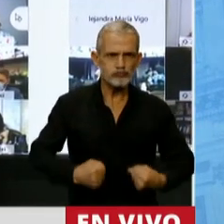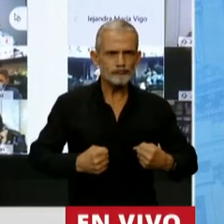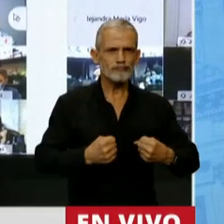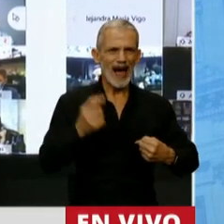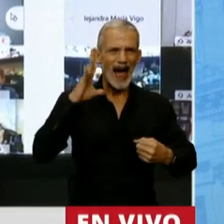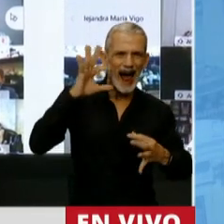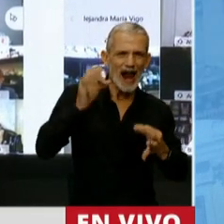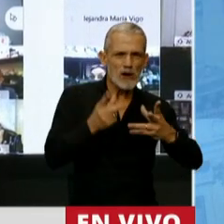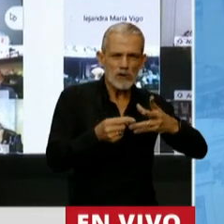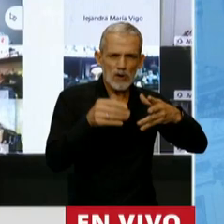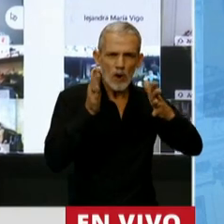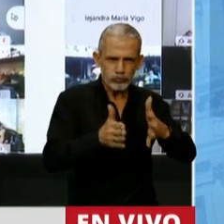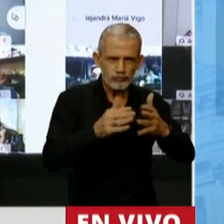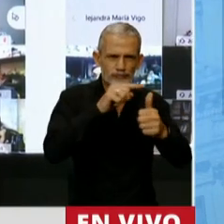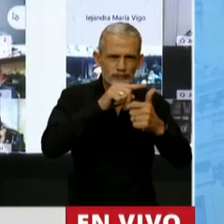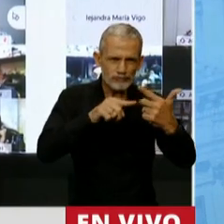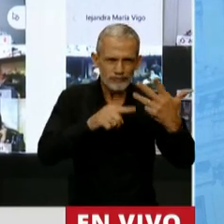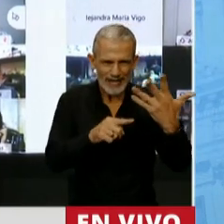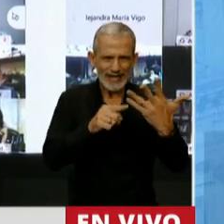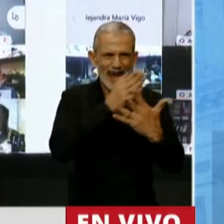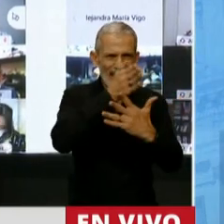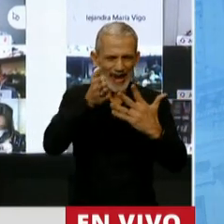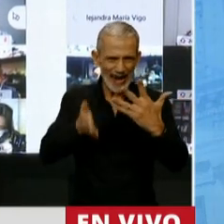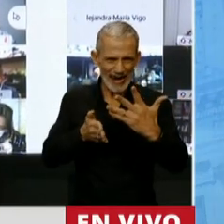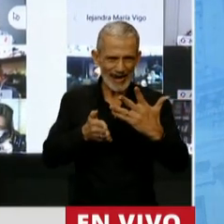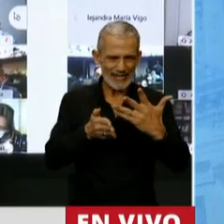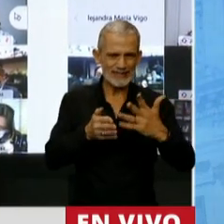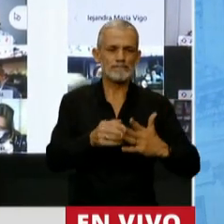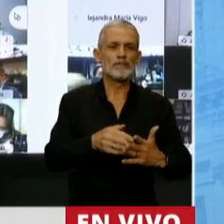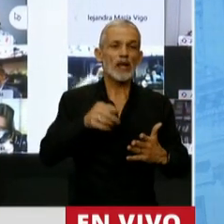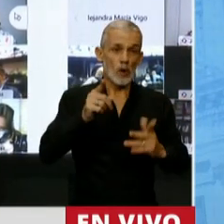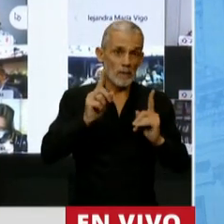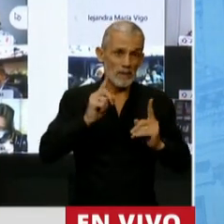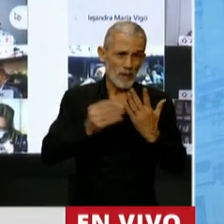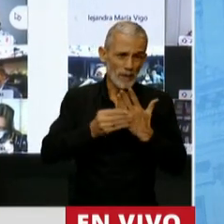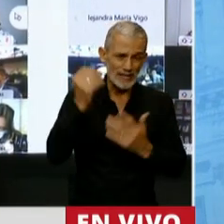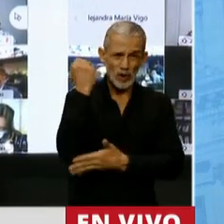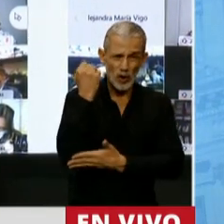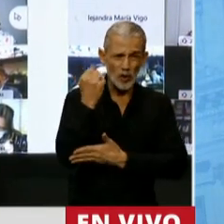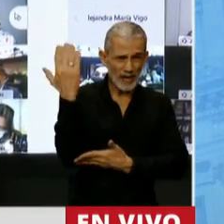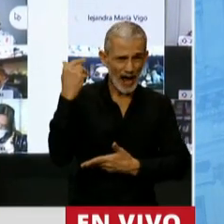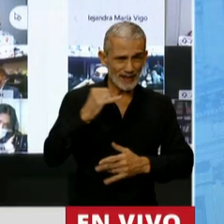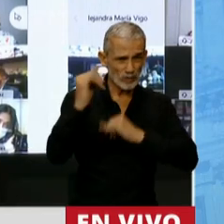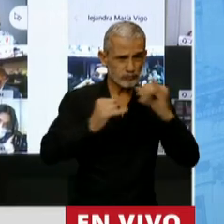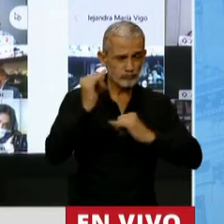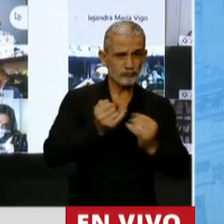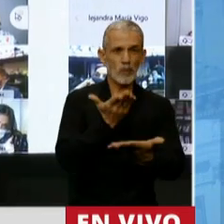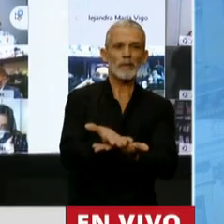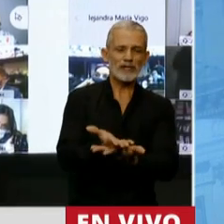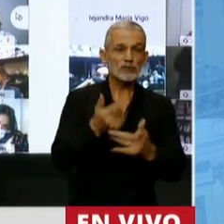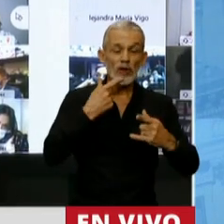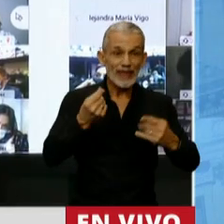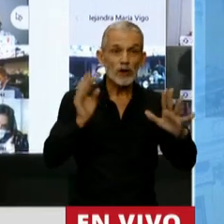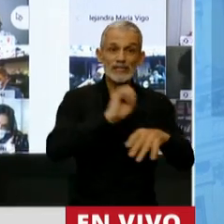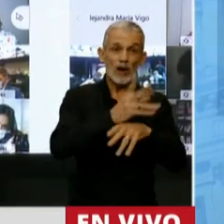sobre algunos ejes. No obstante, y tomando lo que dijo el propio ministro en esa presentación, dijo